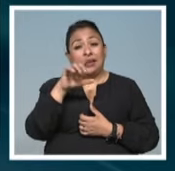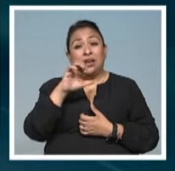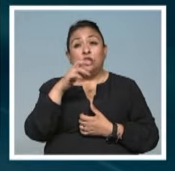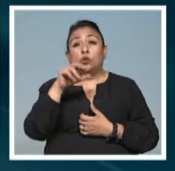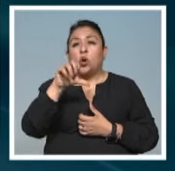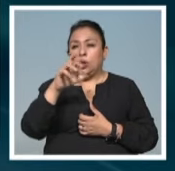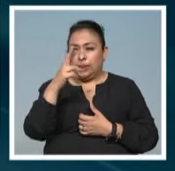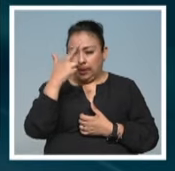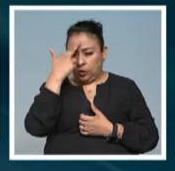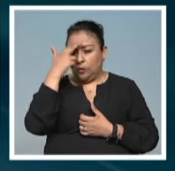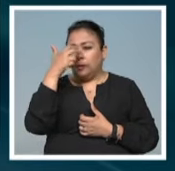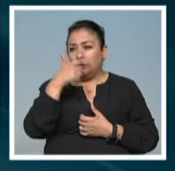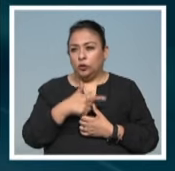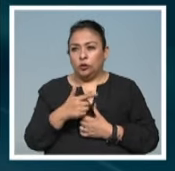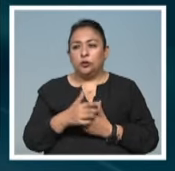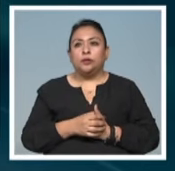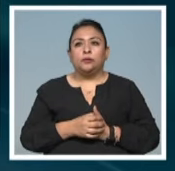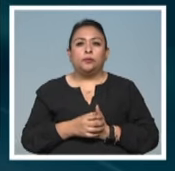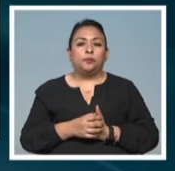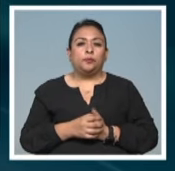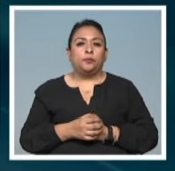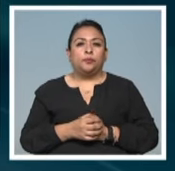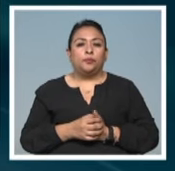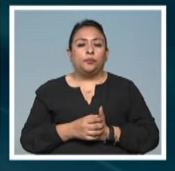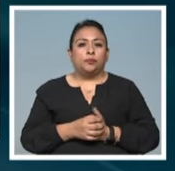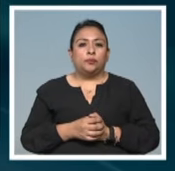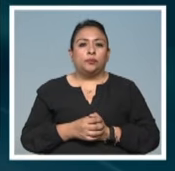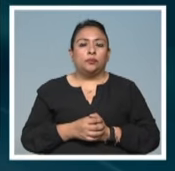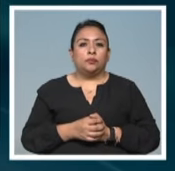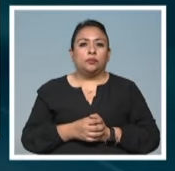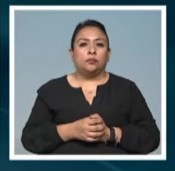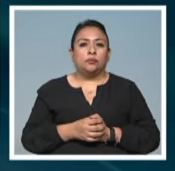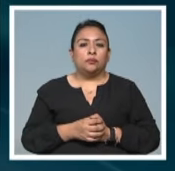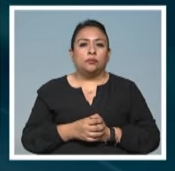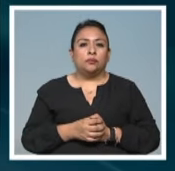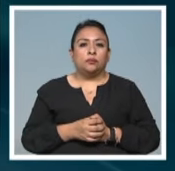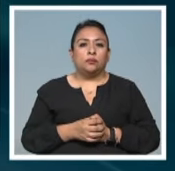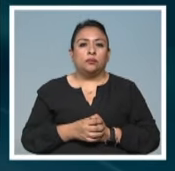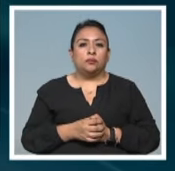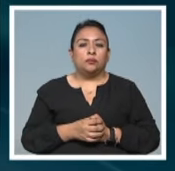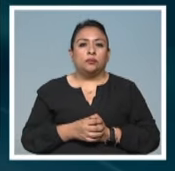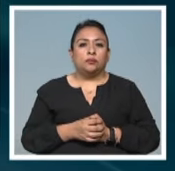así la recordamos esta noche. ¡Gracias! ¡Gracias! ¡Gracias!